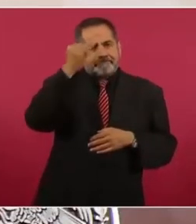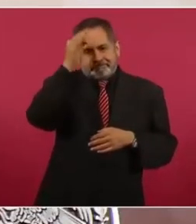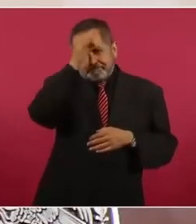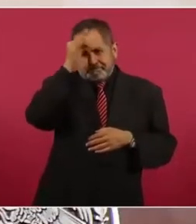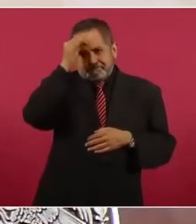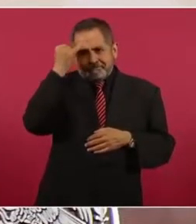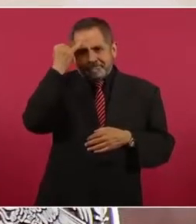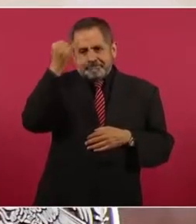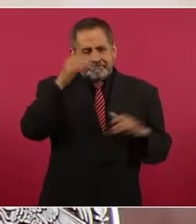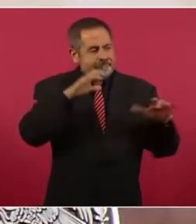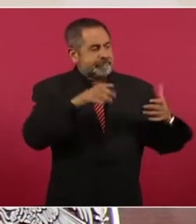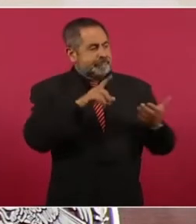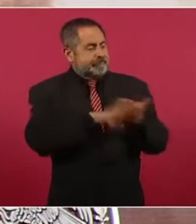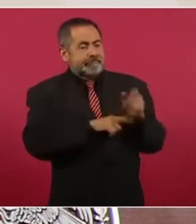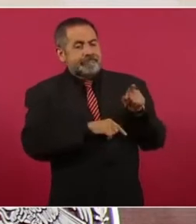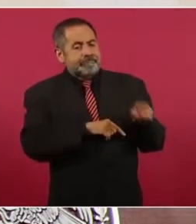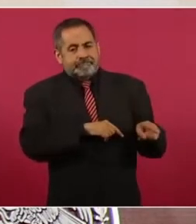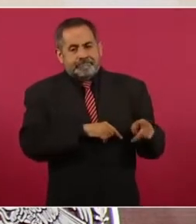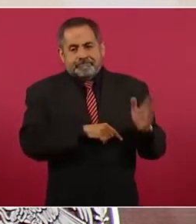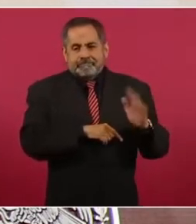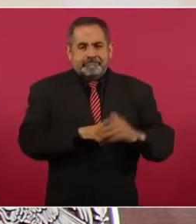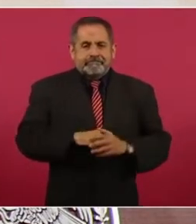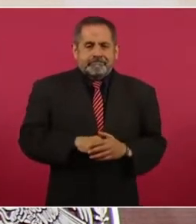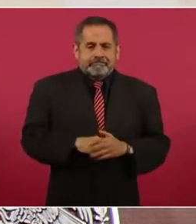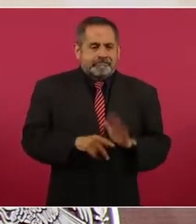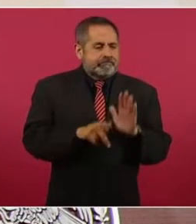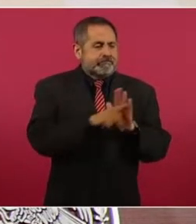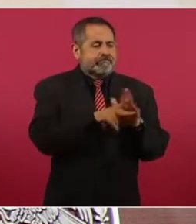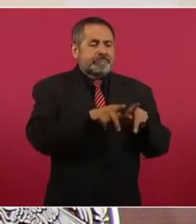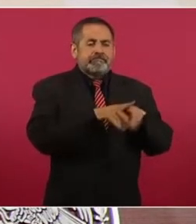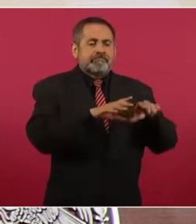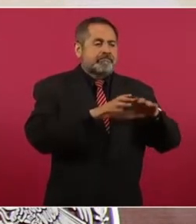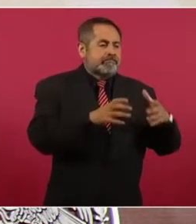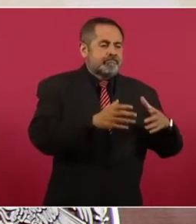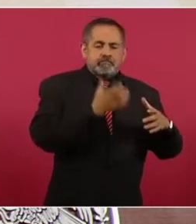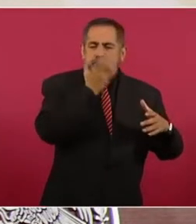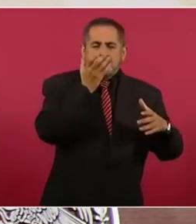de medios conservadores.